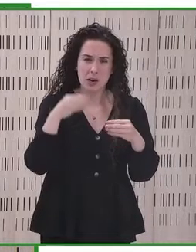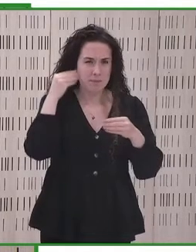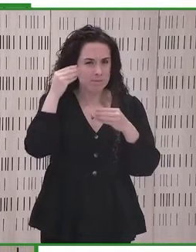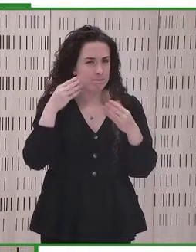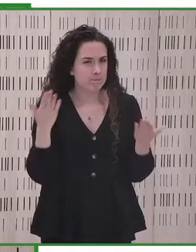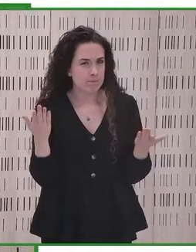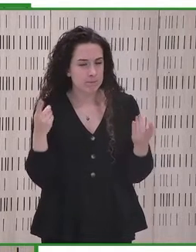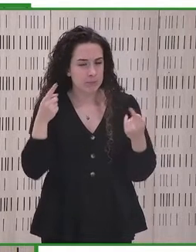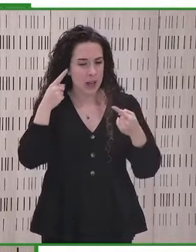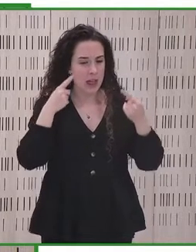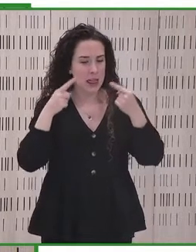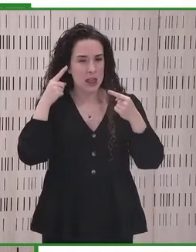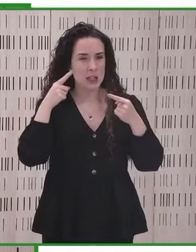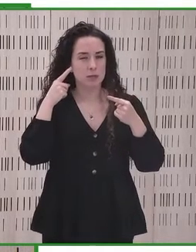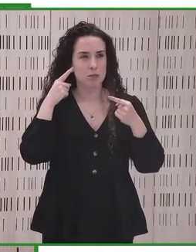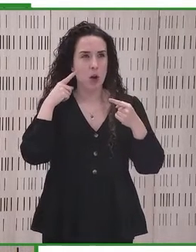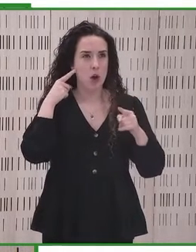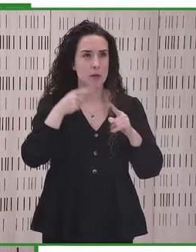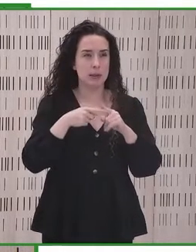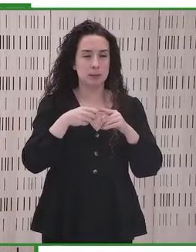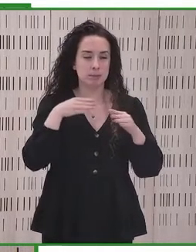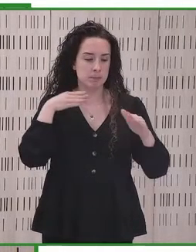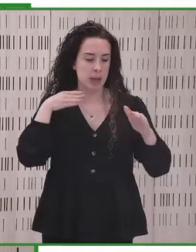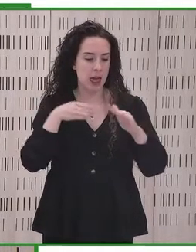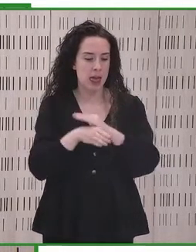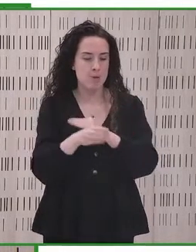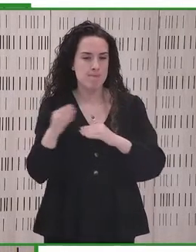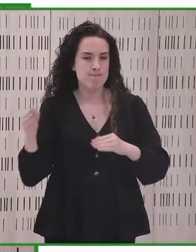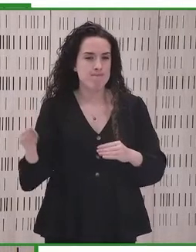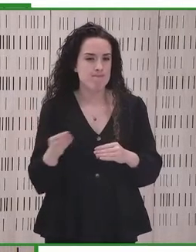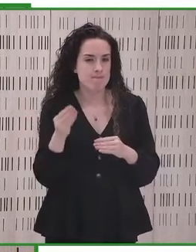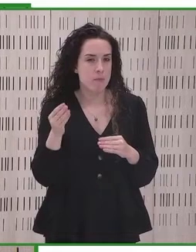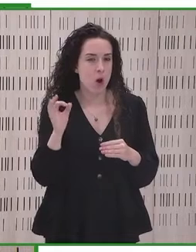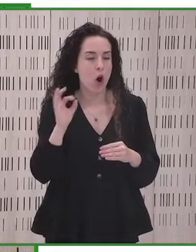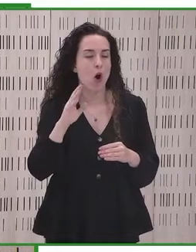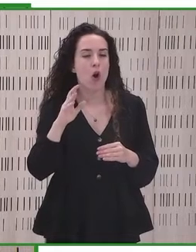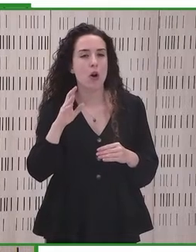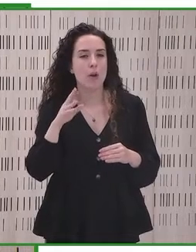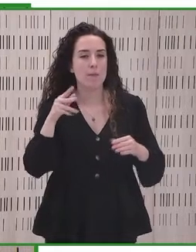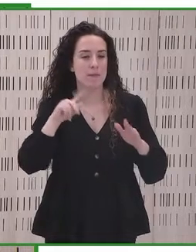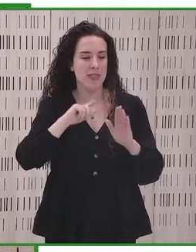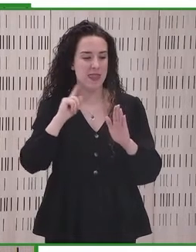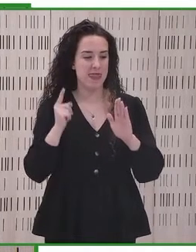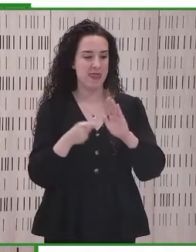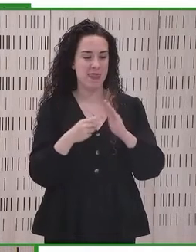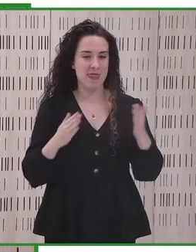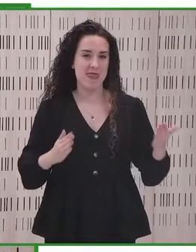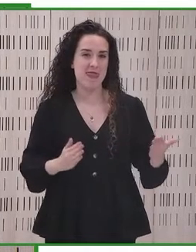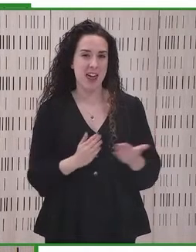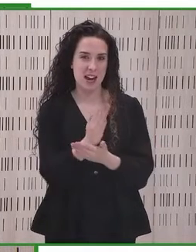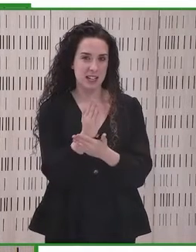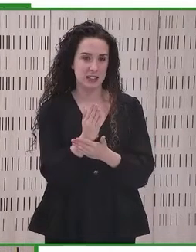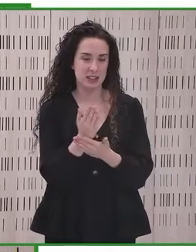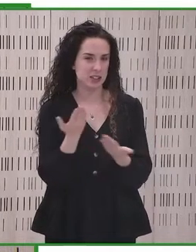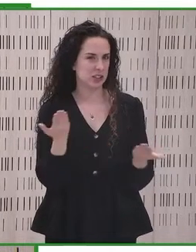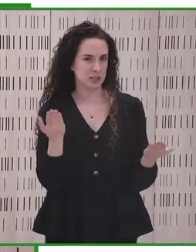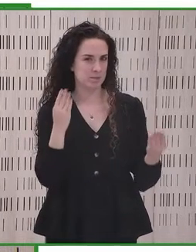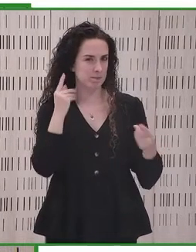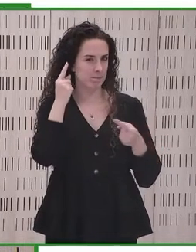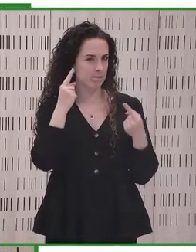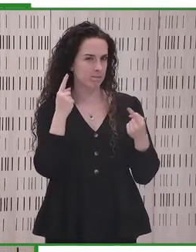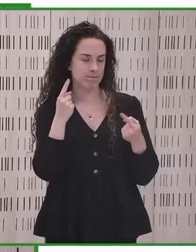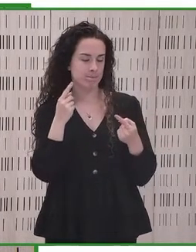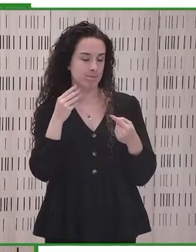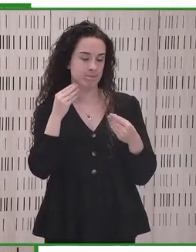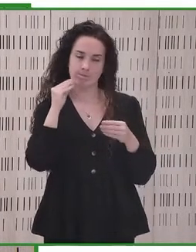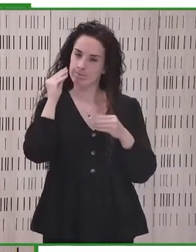mejorar la accesibilidad y, por tanto, el ejercicio de los derechos de estas personas en toda nuestra comunidad?